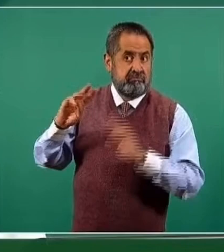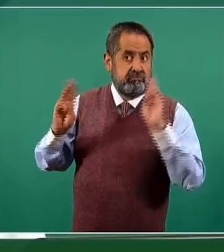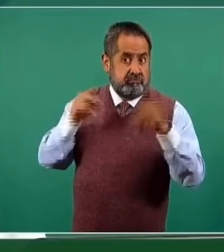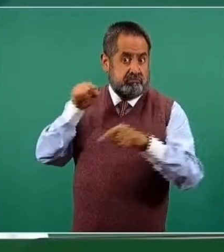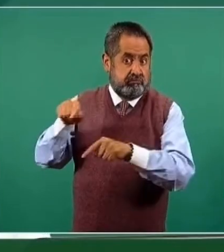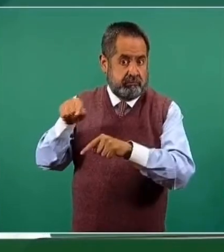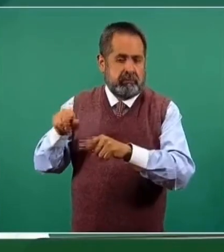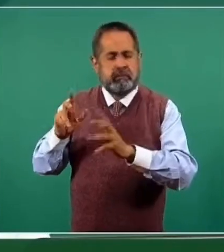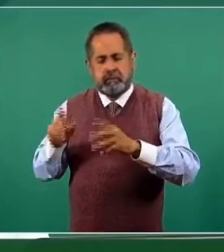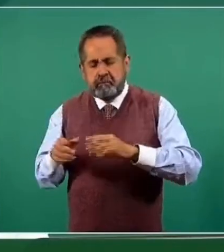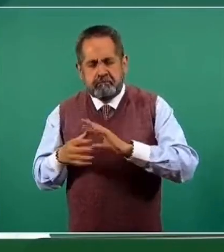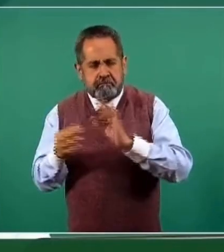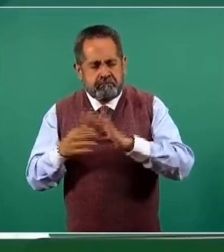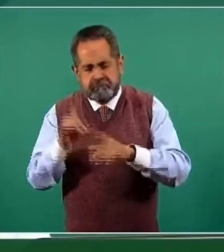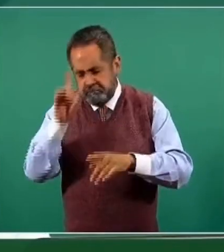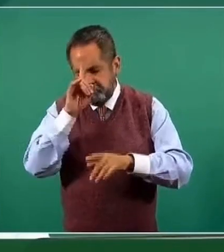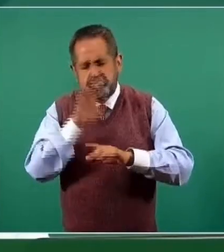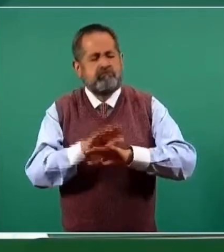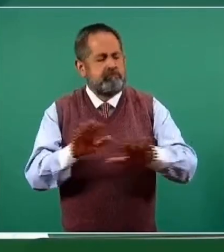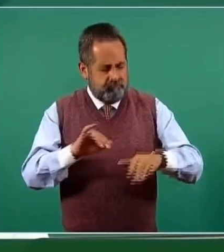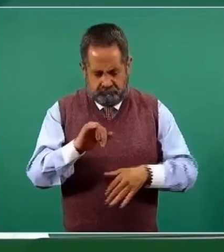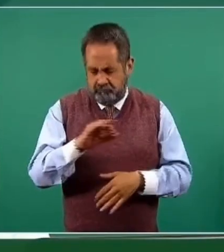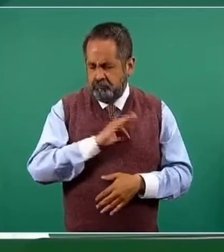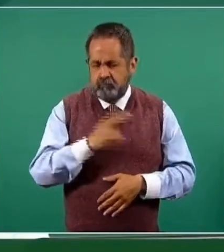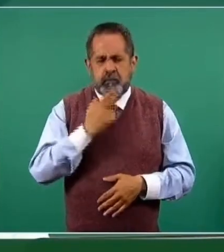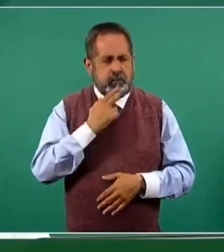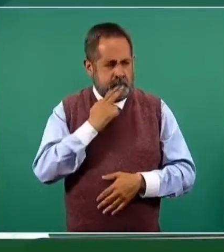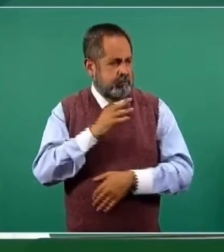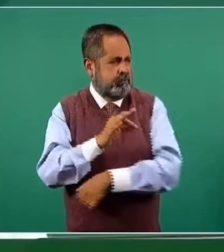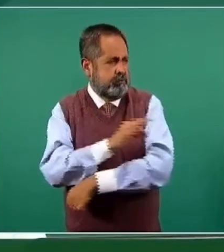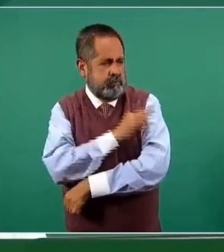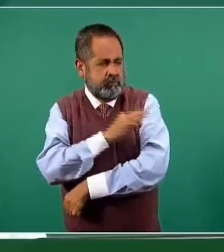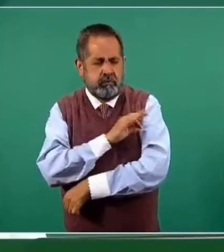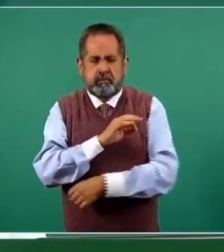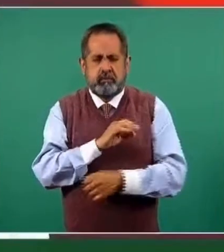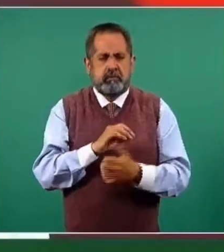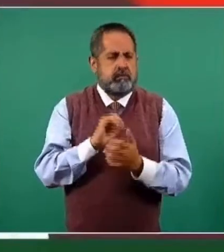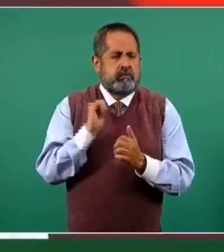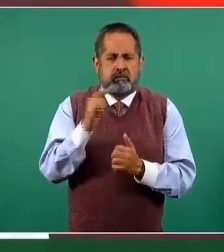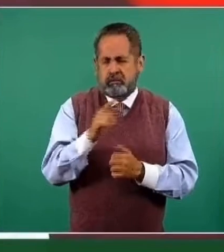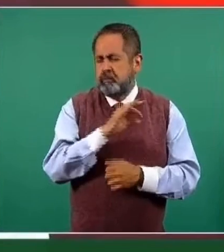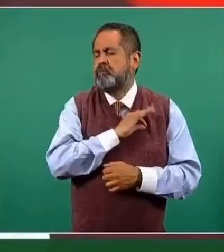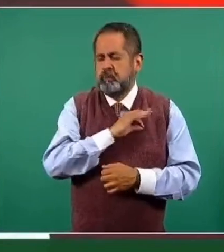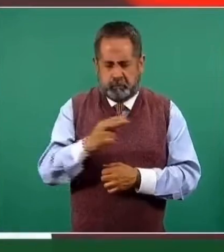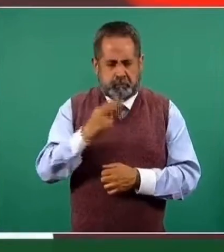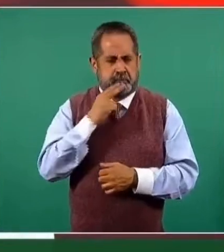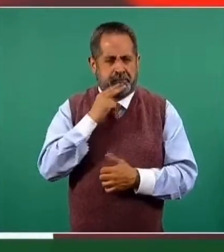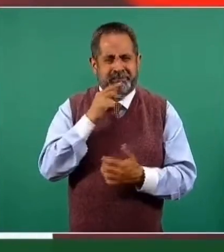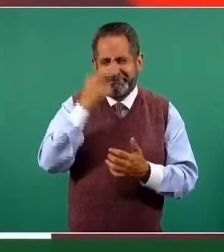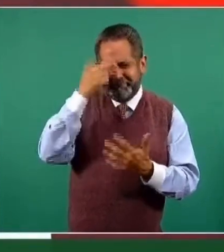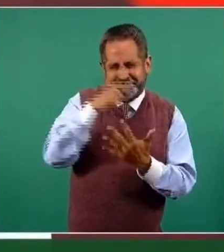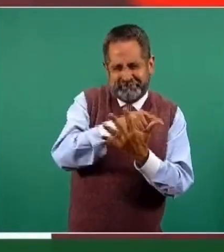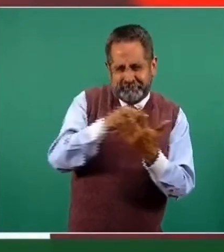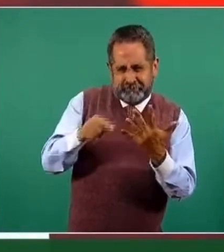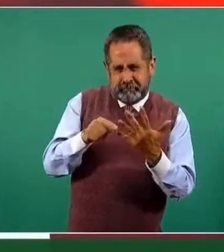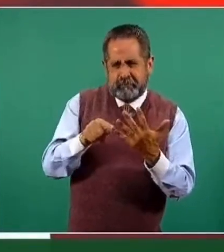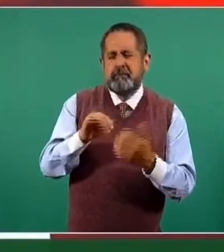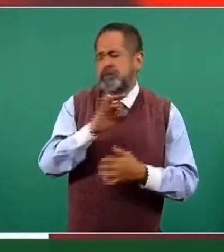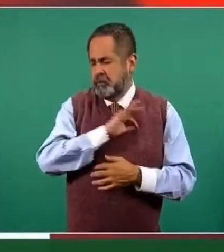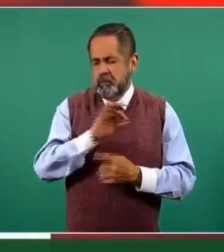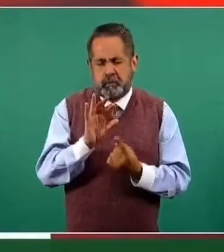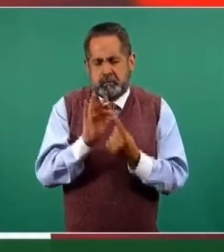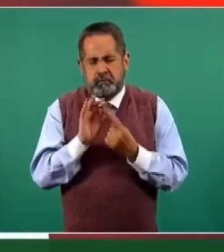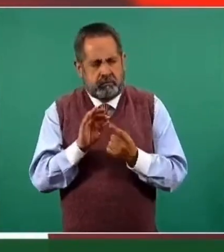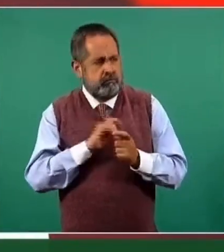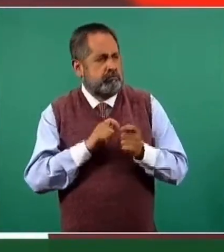y recomendaron utilizar las vacunas, las cinco vacunas que tenemos en México para proteger a